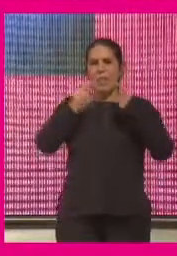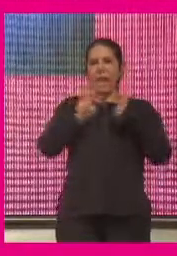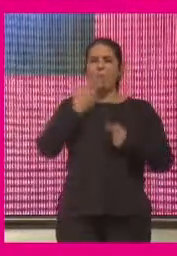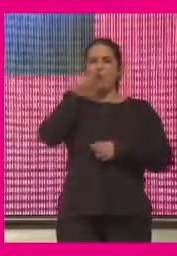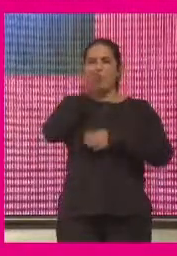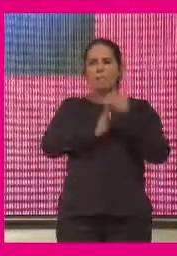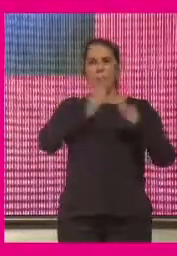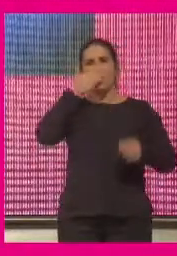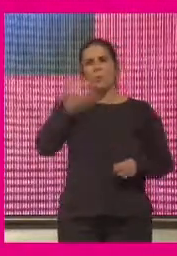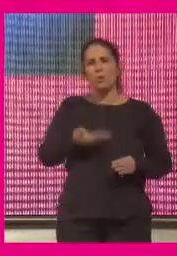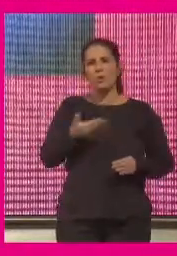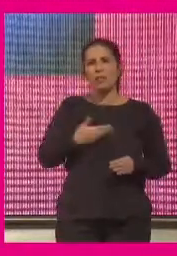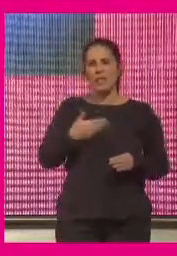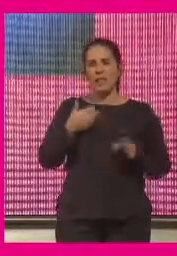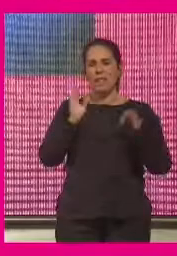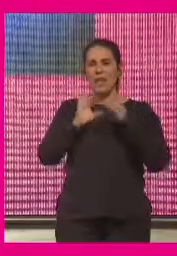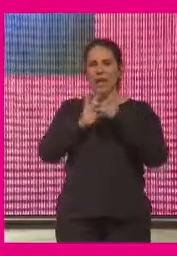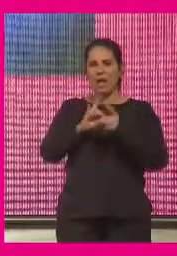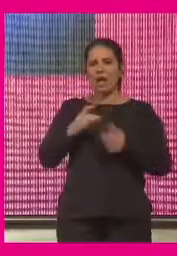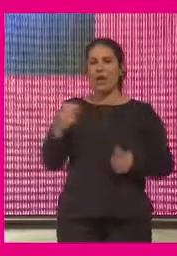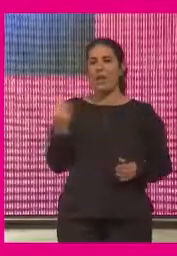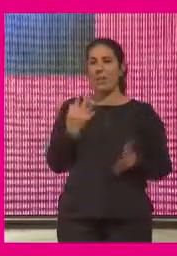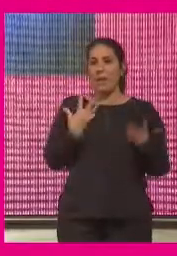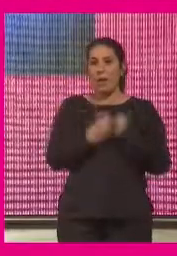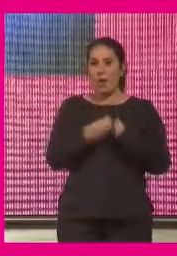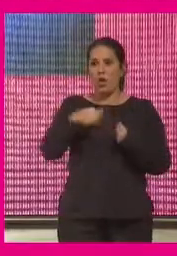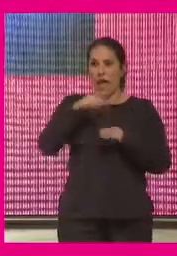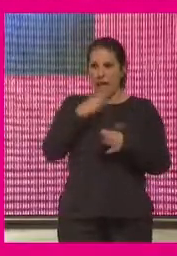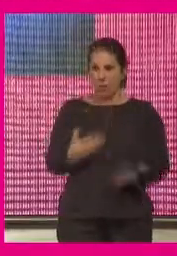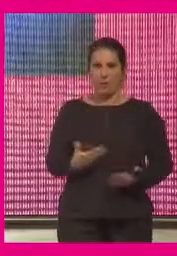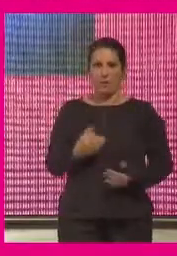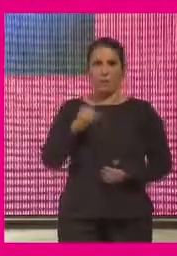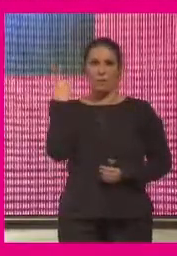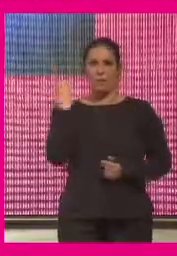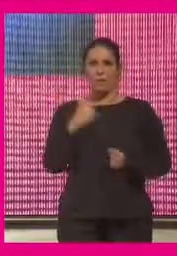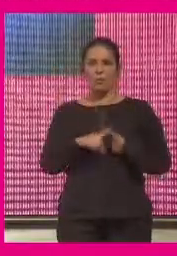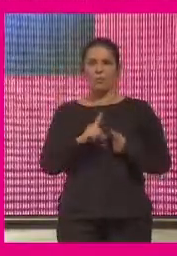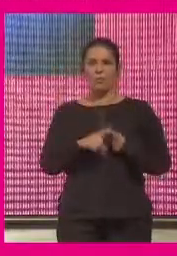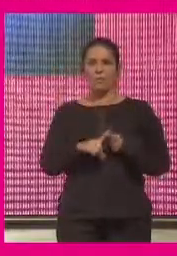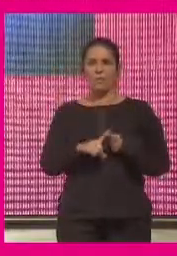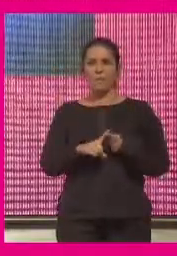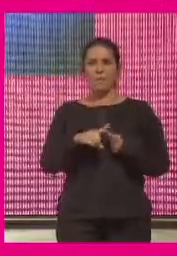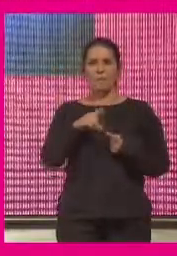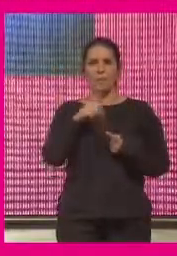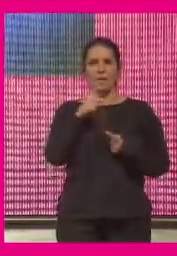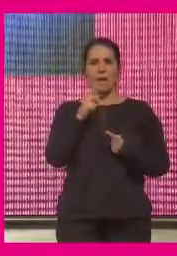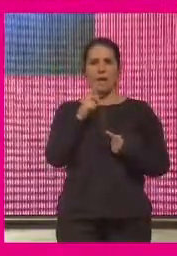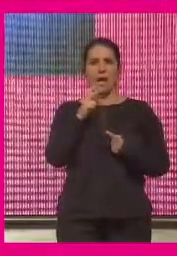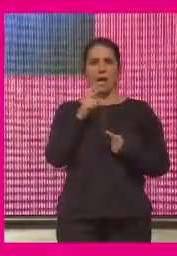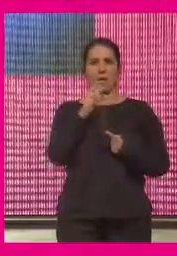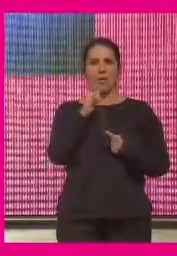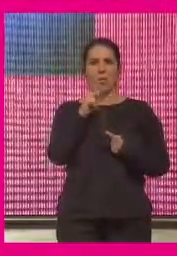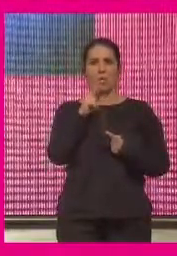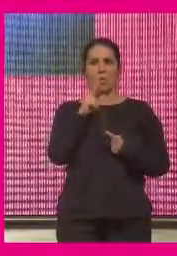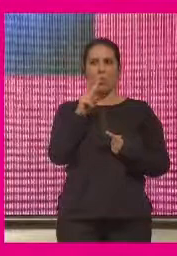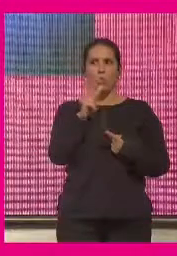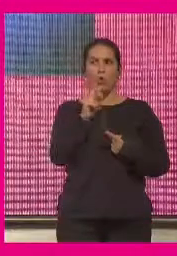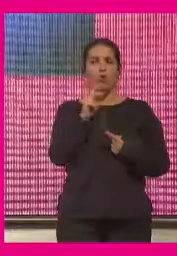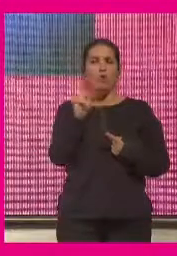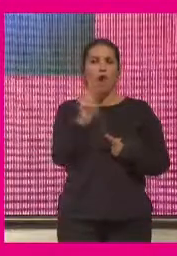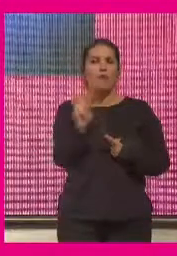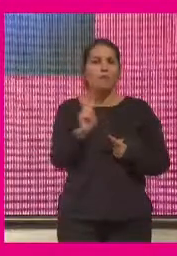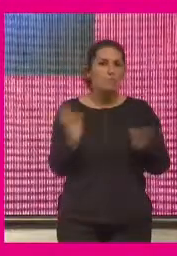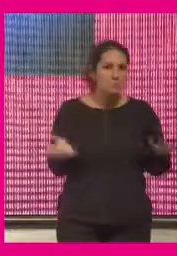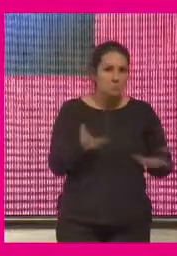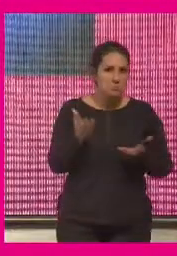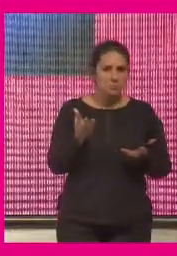importante del relato que debería acompañarnos por un lado está Foucault y todo lo que representa la biopolítica y